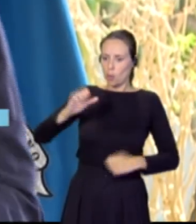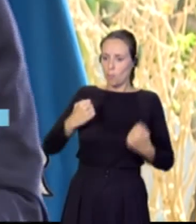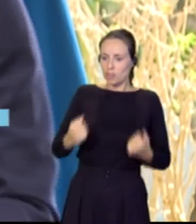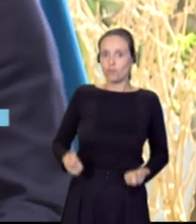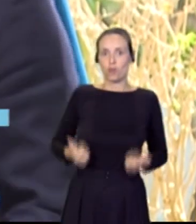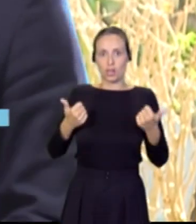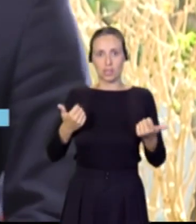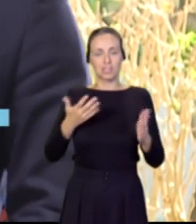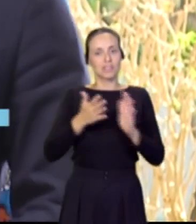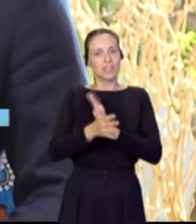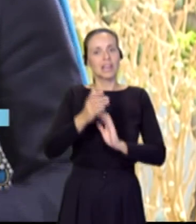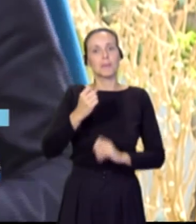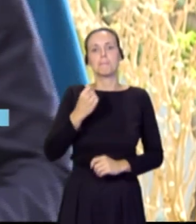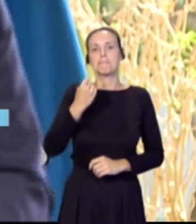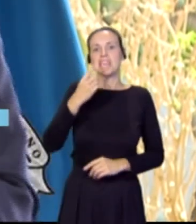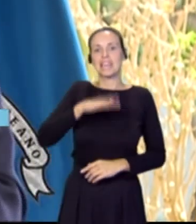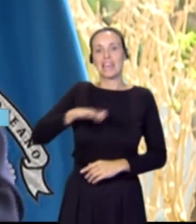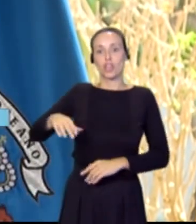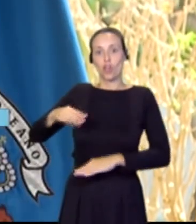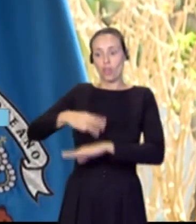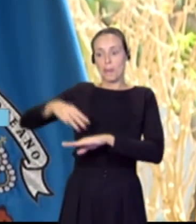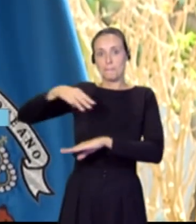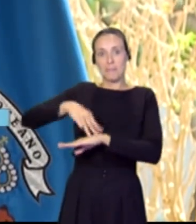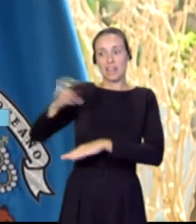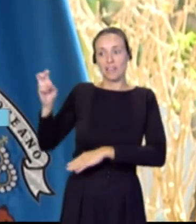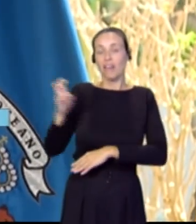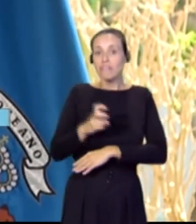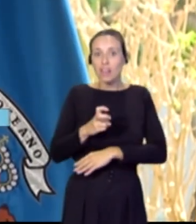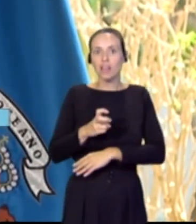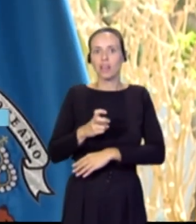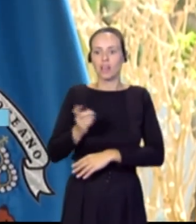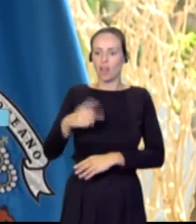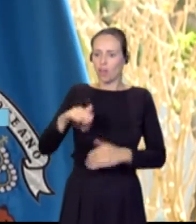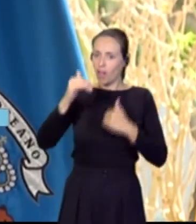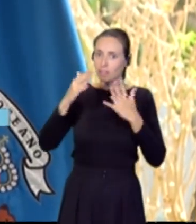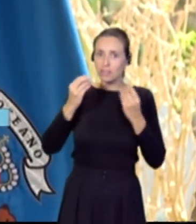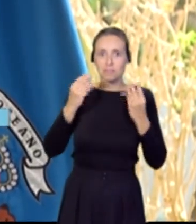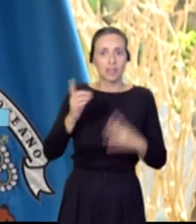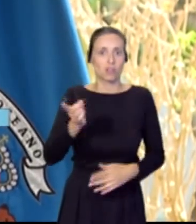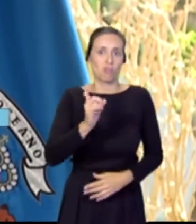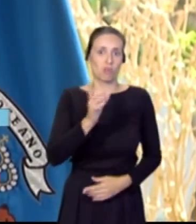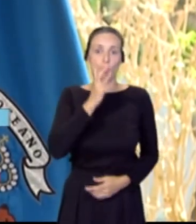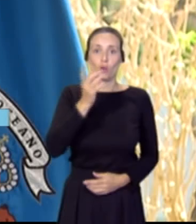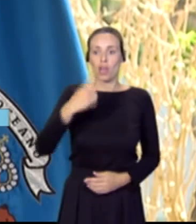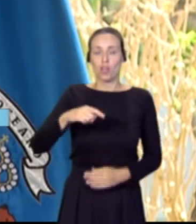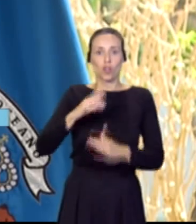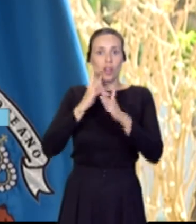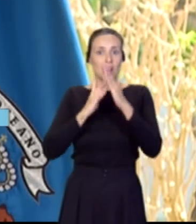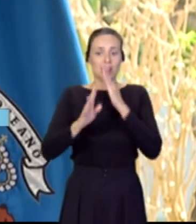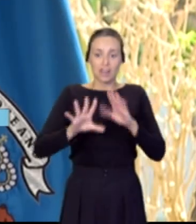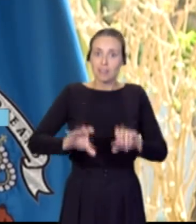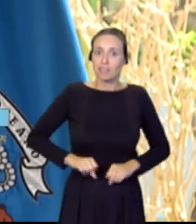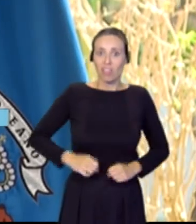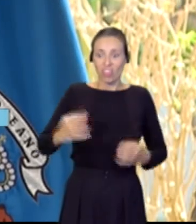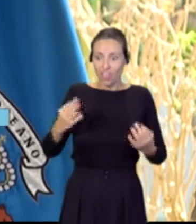esos más de mil niños maliense que no han tenido la atención como refugiado y de asilo que